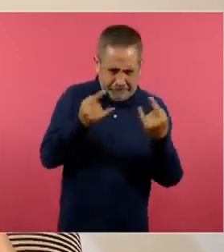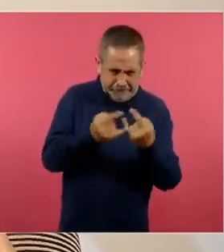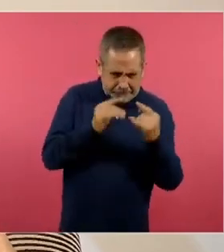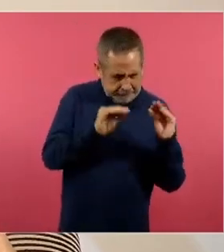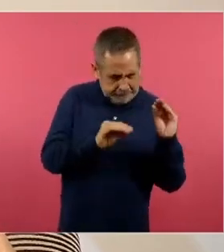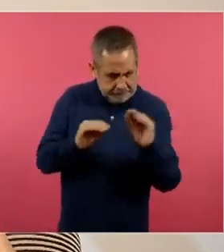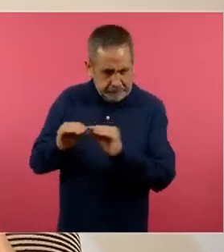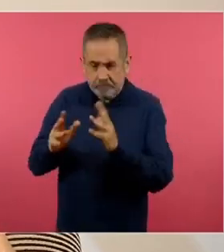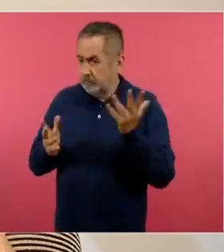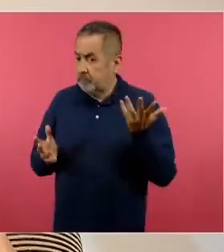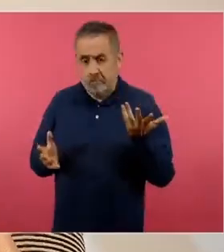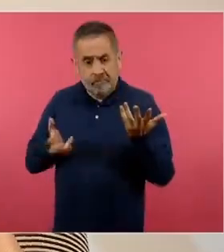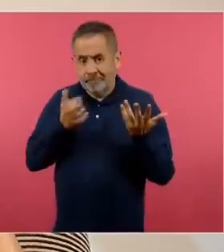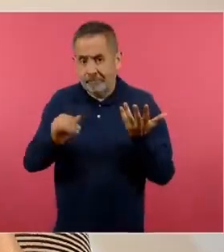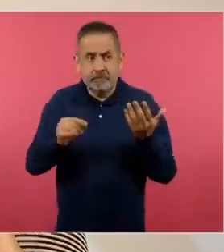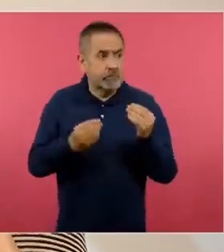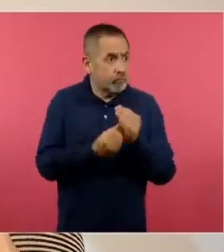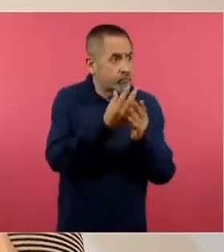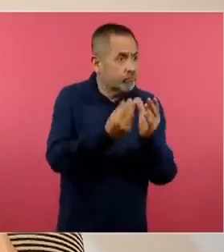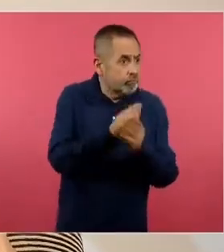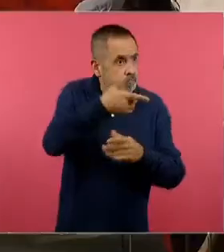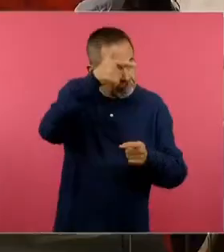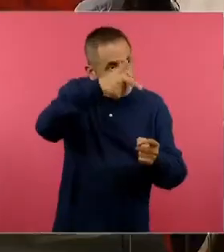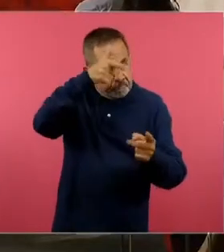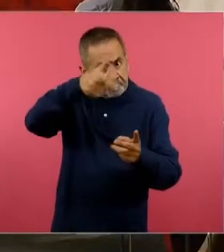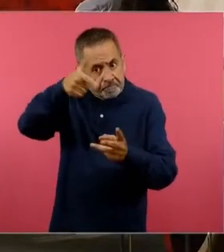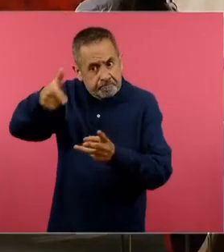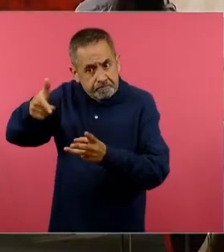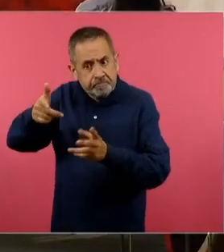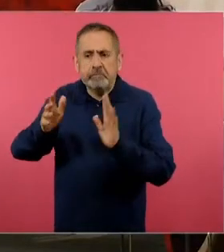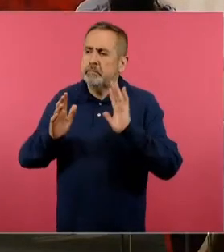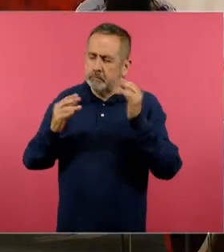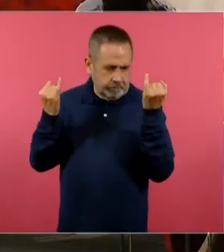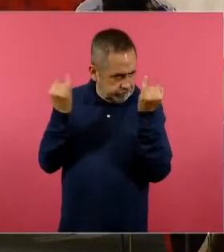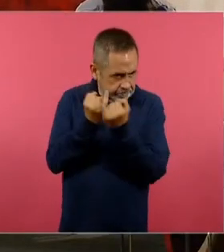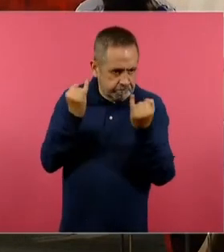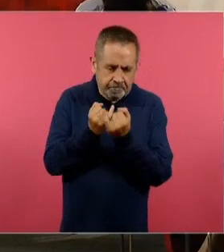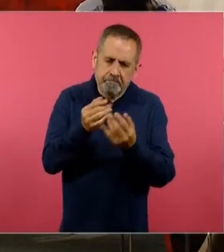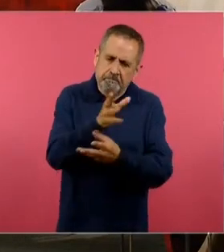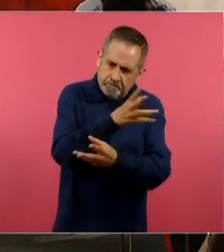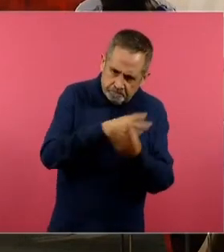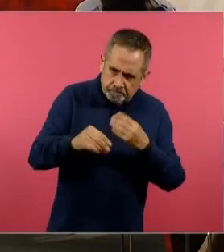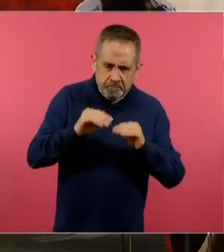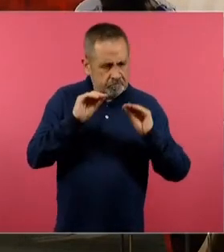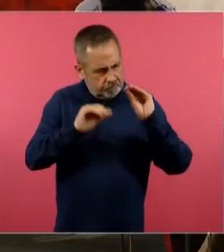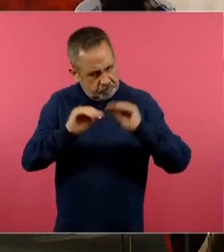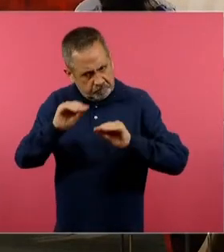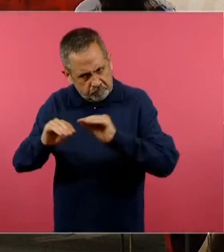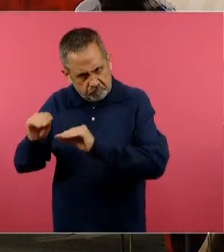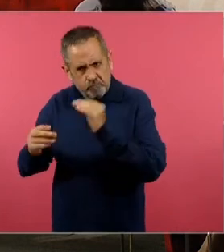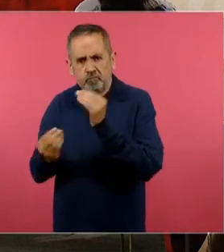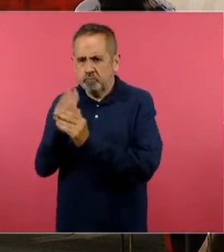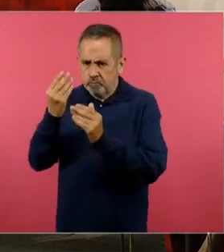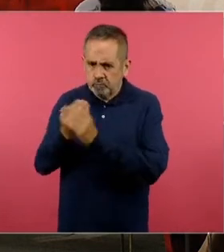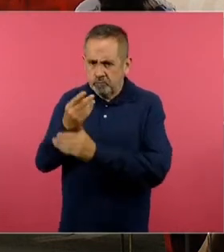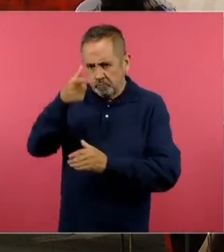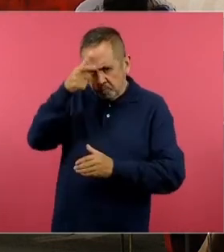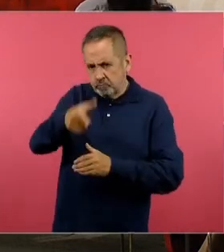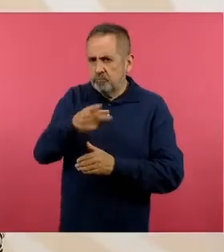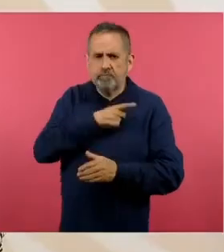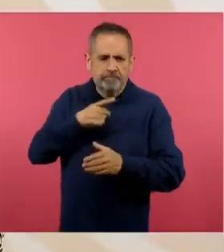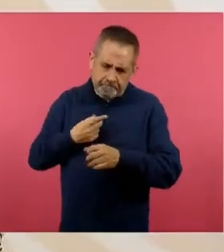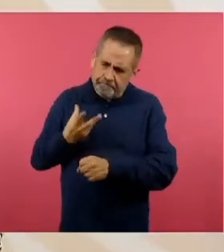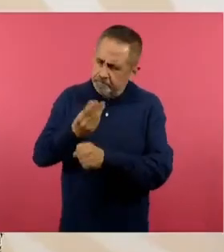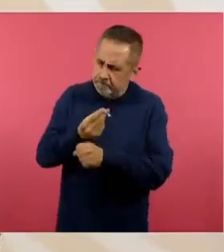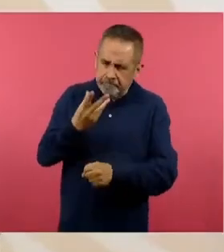el campo mismo de la historia como disciplina ha hecho en su propio acervo y que ahora evidentemente necesitamos actualizar